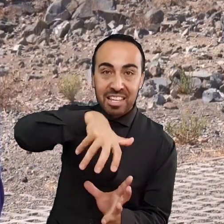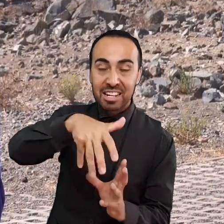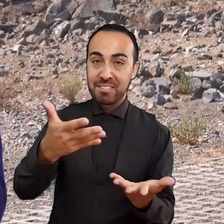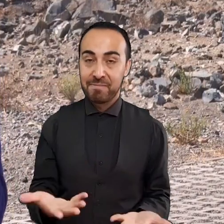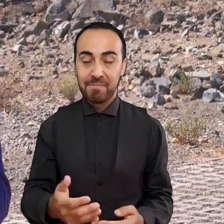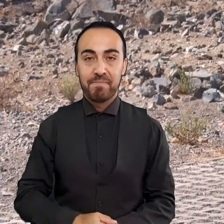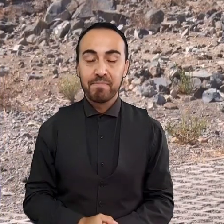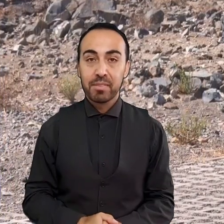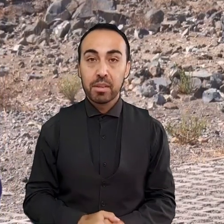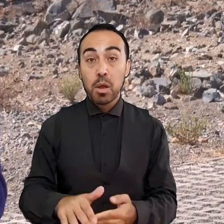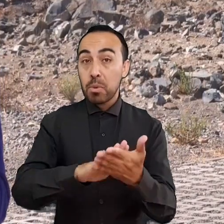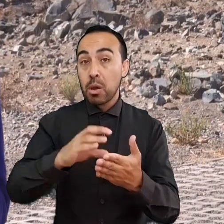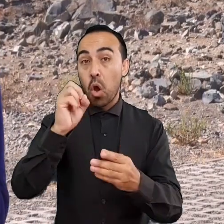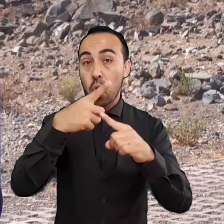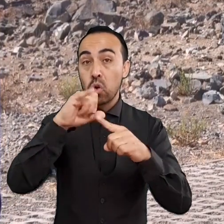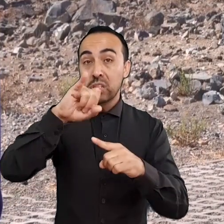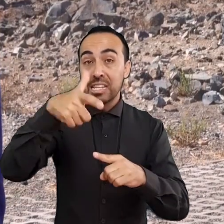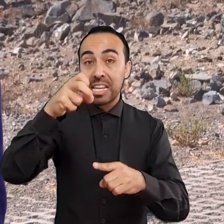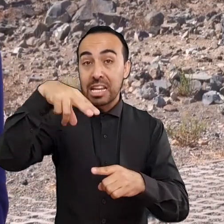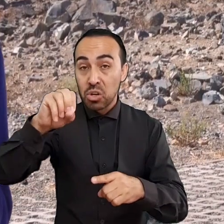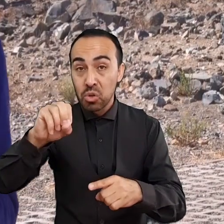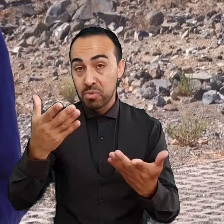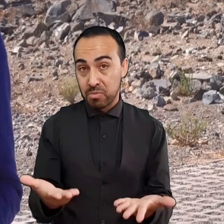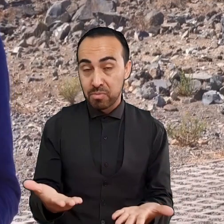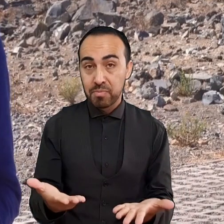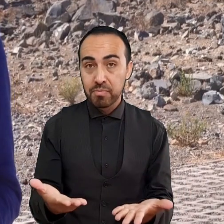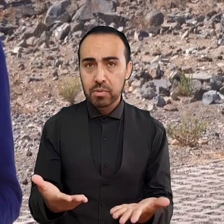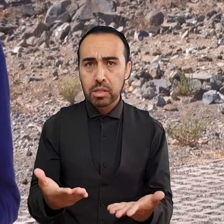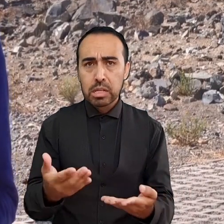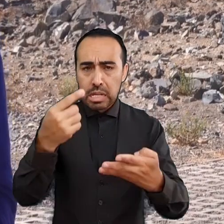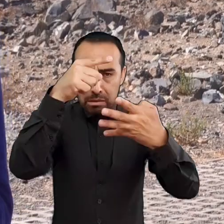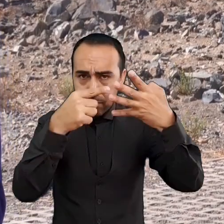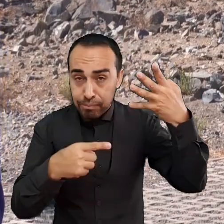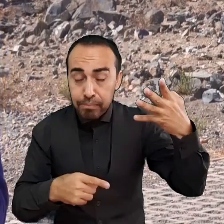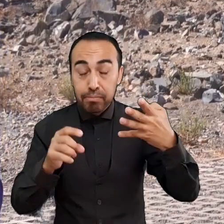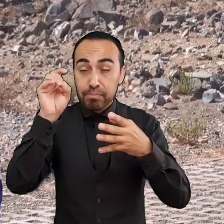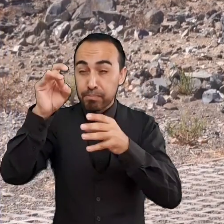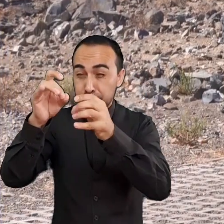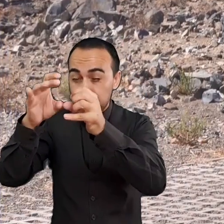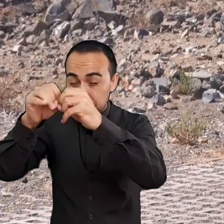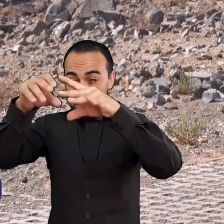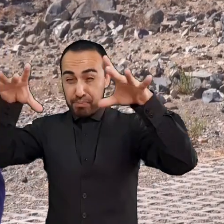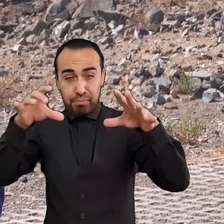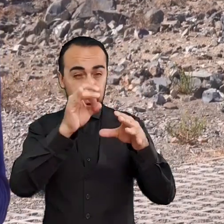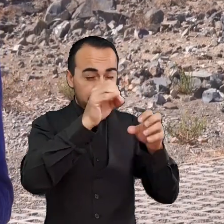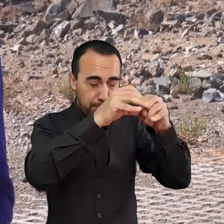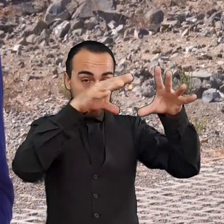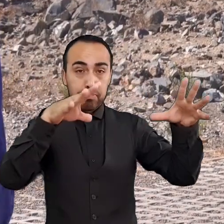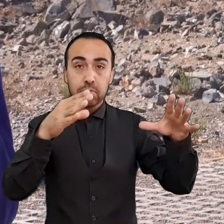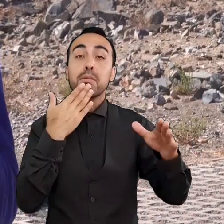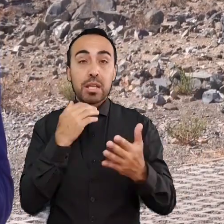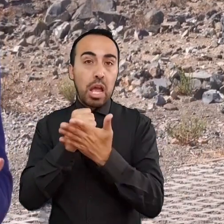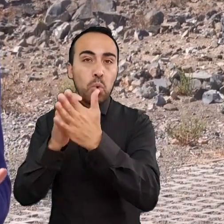oxígeno y el cáncer. Estas explosiones también influyen en el nacimiento de nuevas estrellas y son la